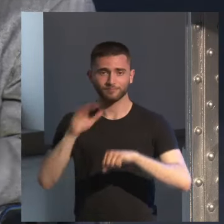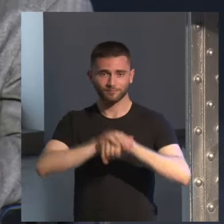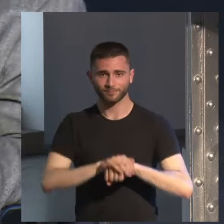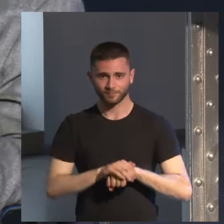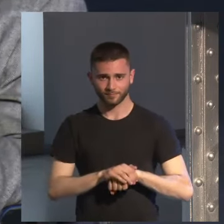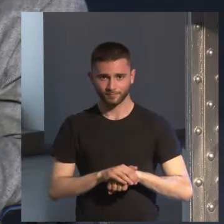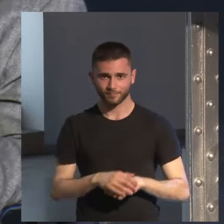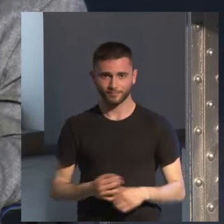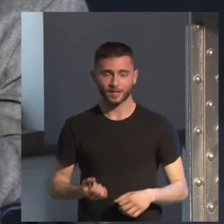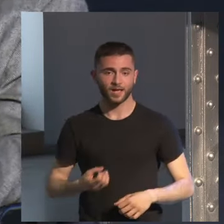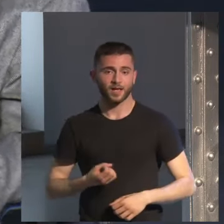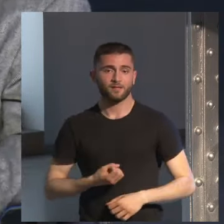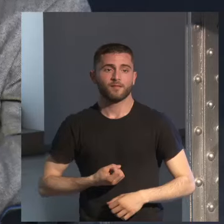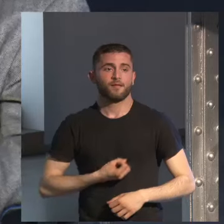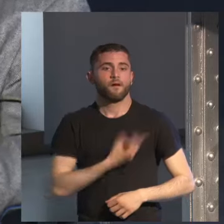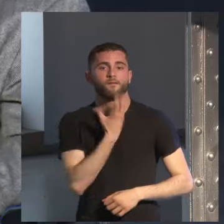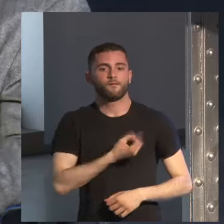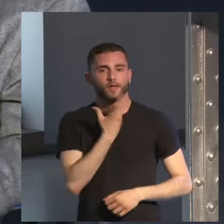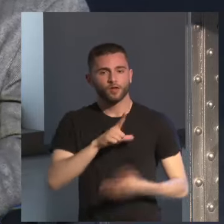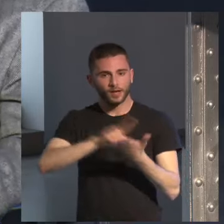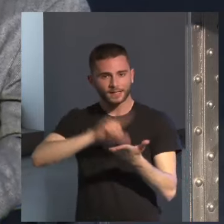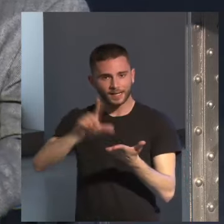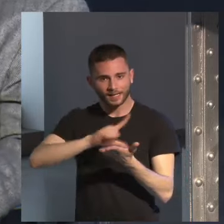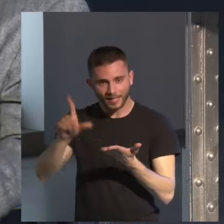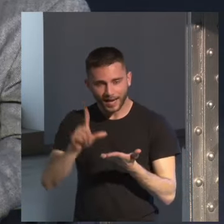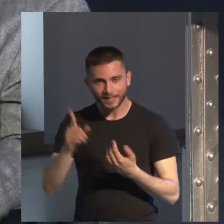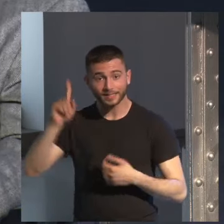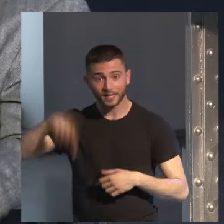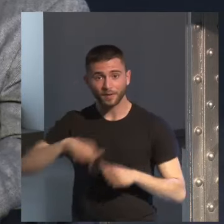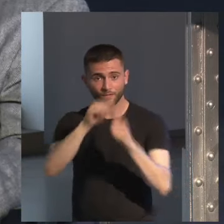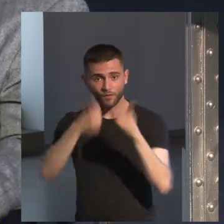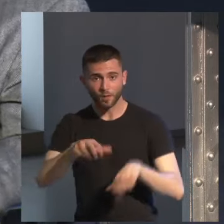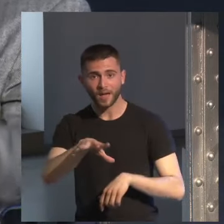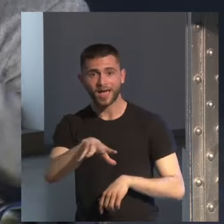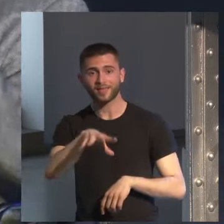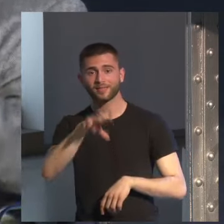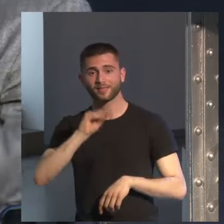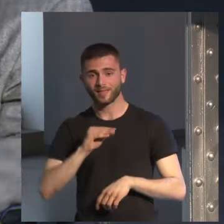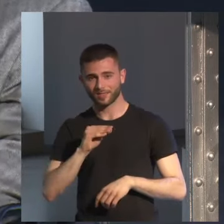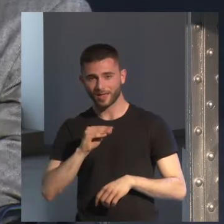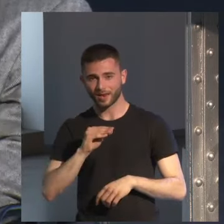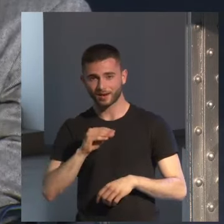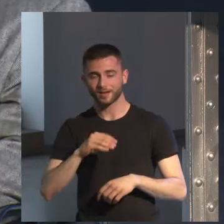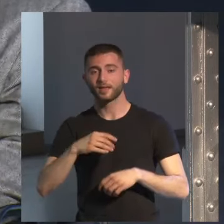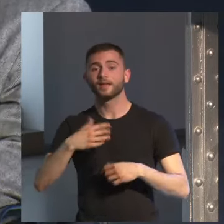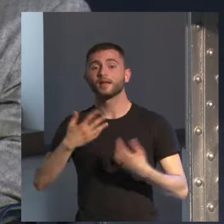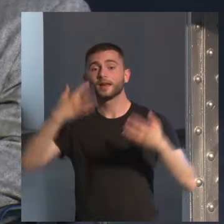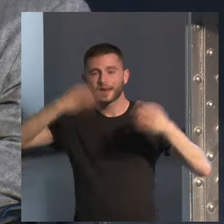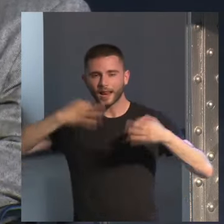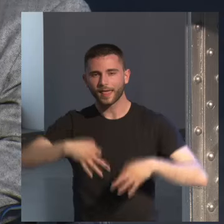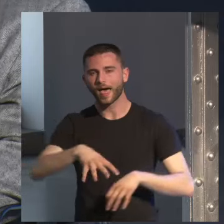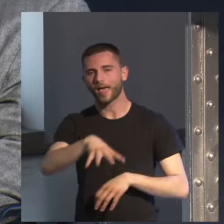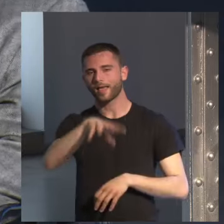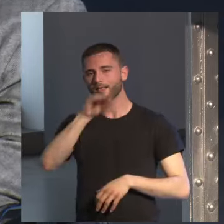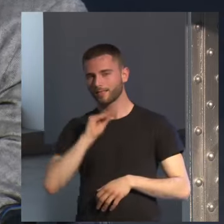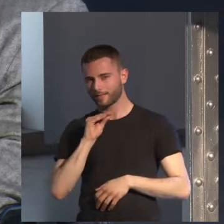las aficiones literarias y sobre todo la manera de entender la realidad de mirar la realidad